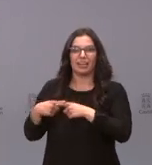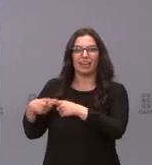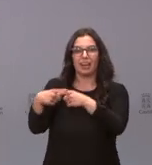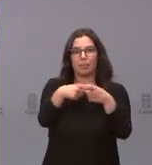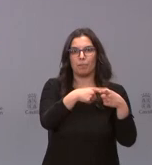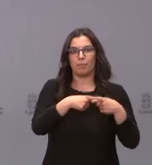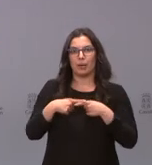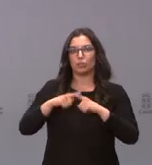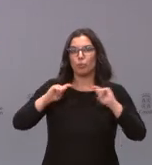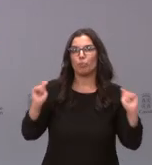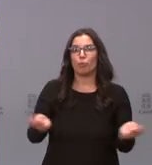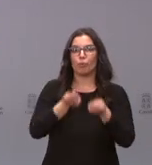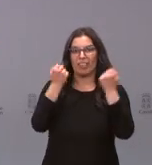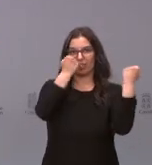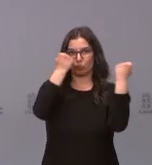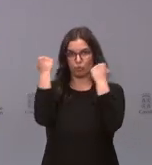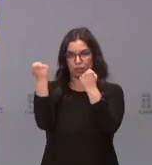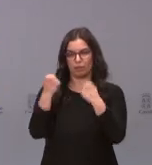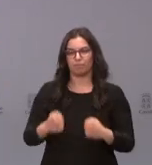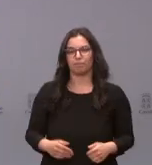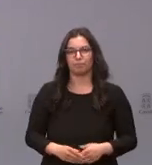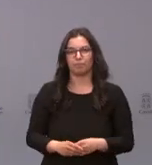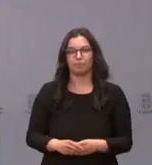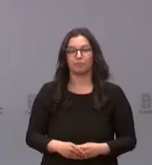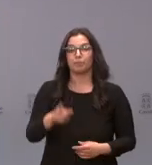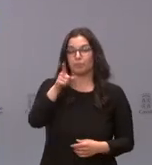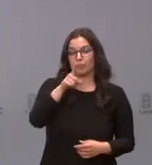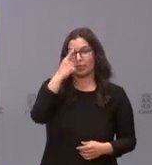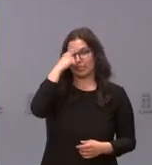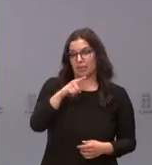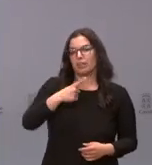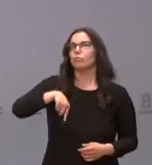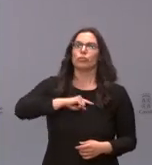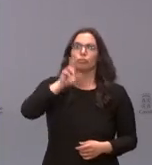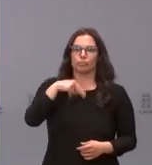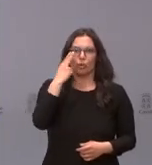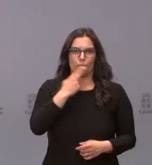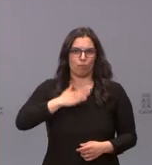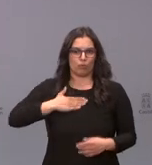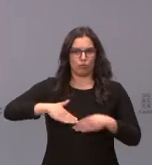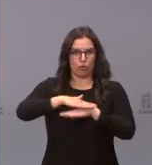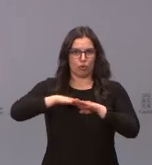publicidad institucional. Saben que este es un compromiso de este Gobierno,